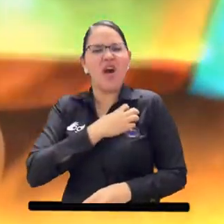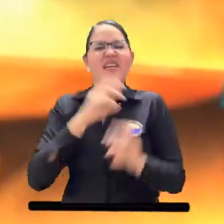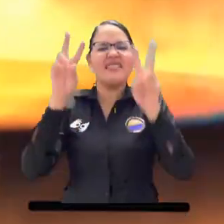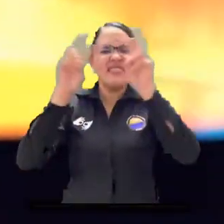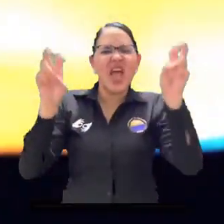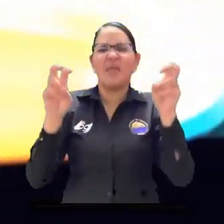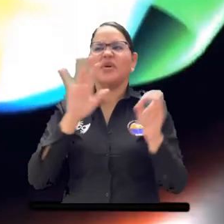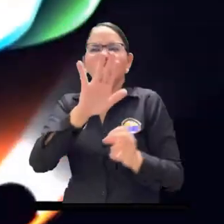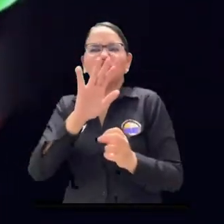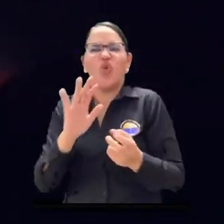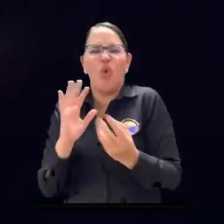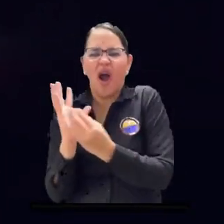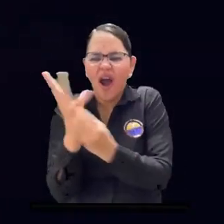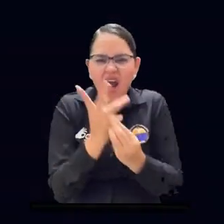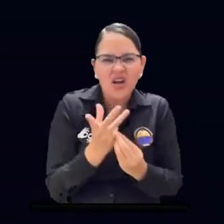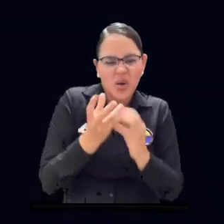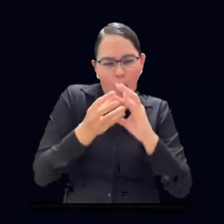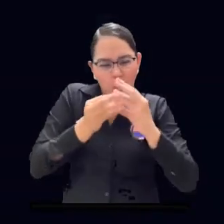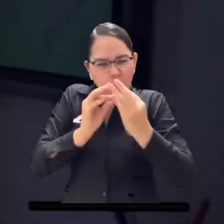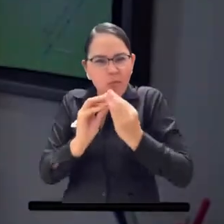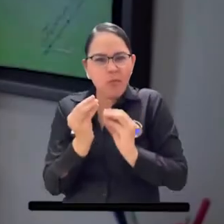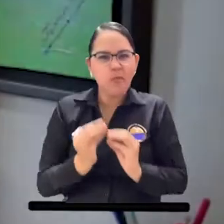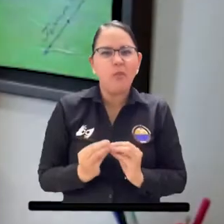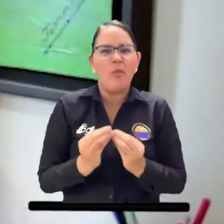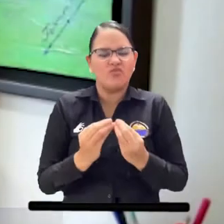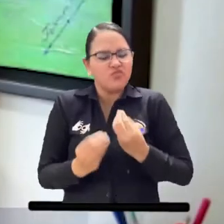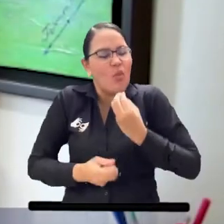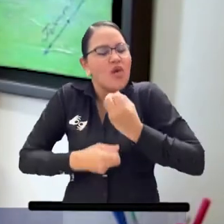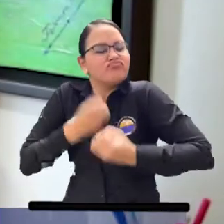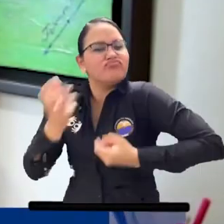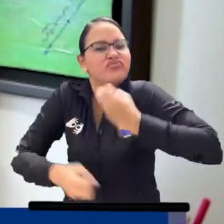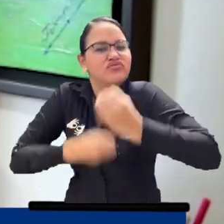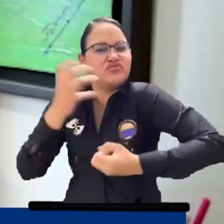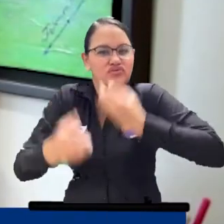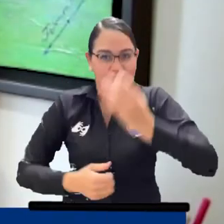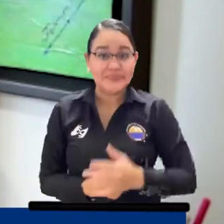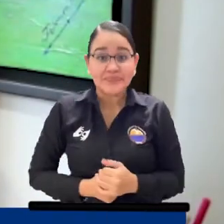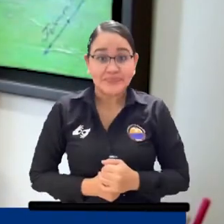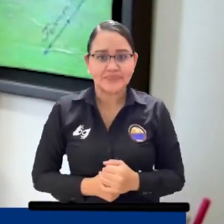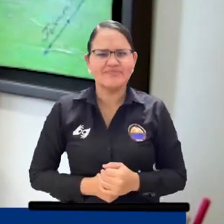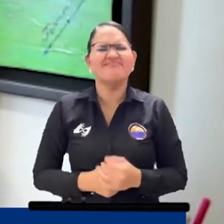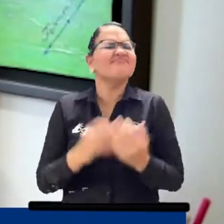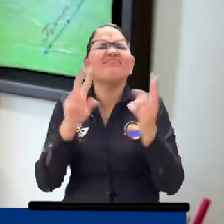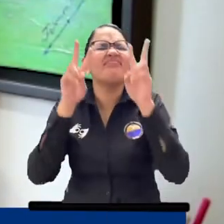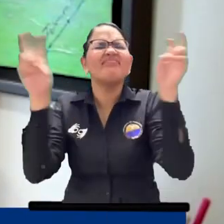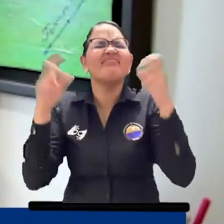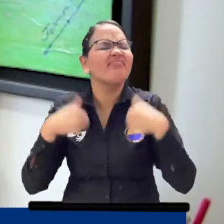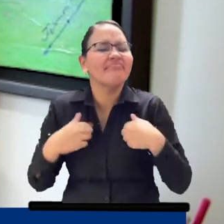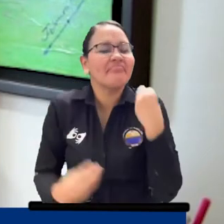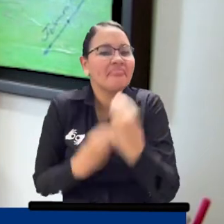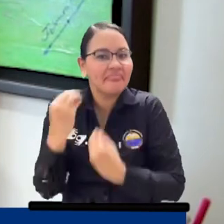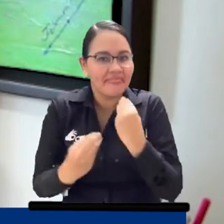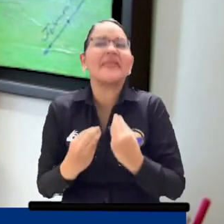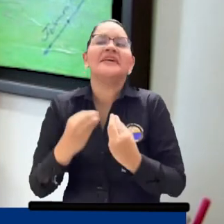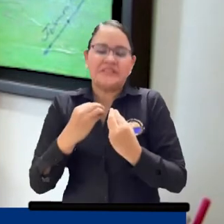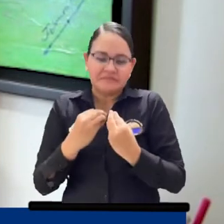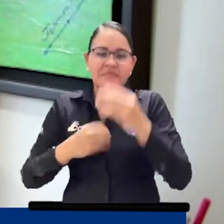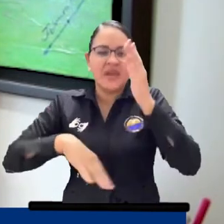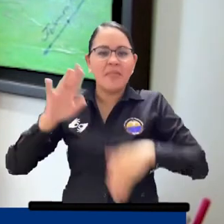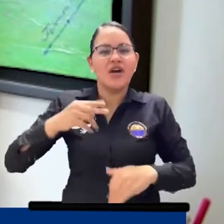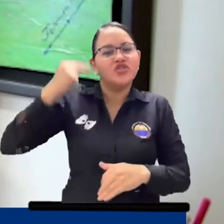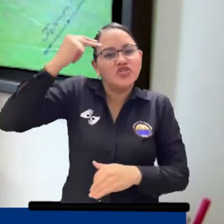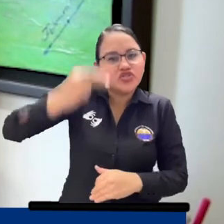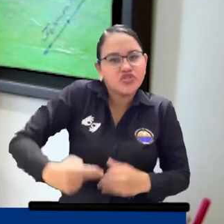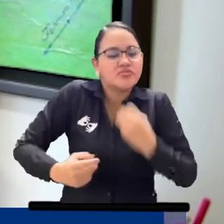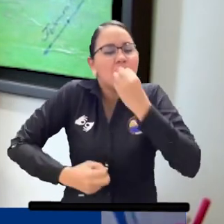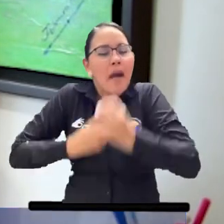categoría Crónicas de Artes Plásticas. Bueno, Terraza Caribe es una serie de crónicas en las que se contará